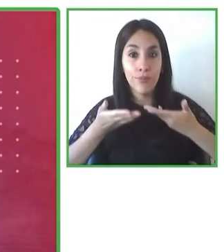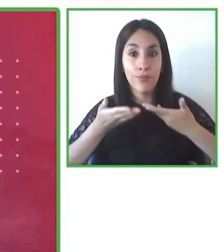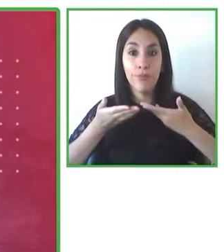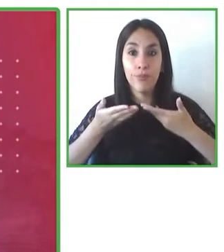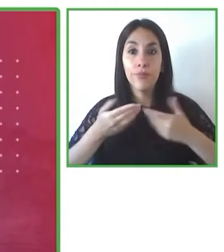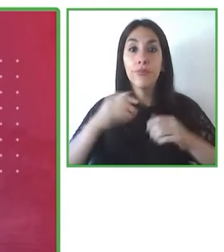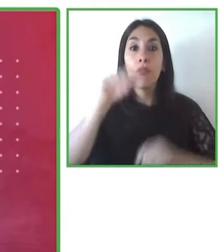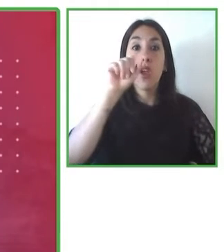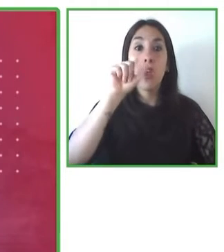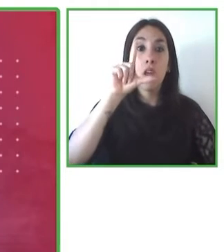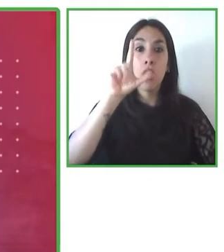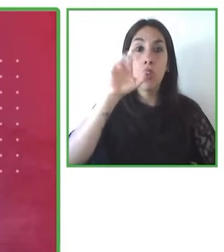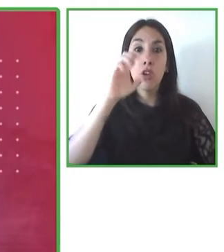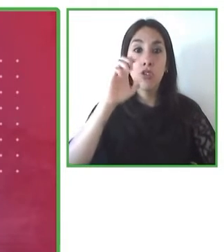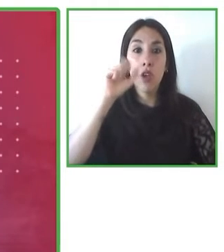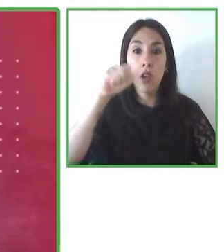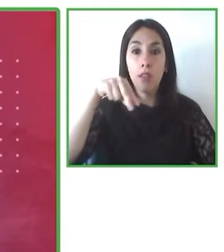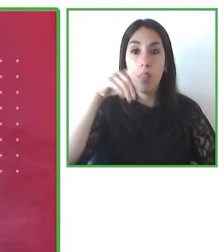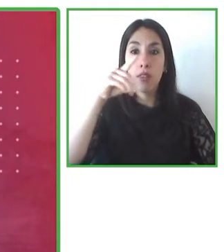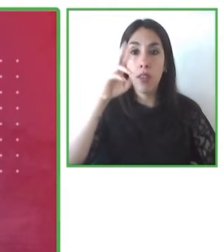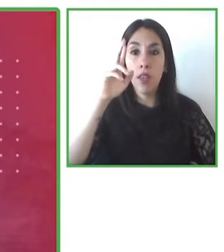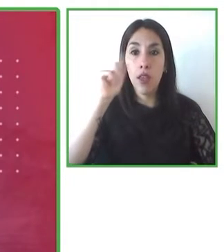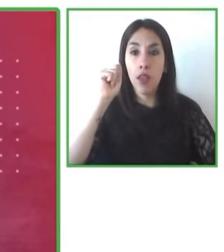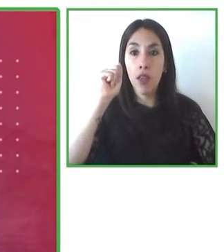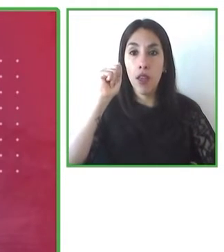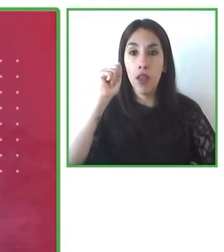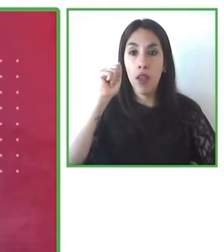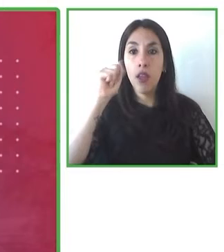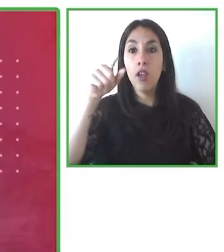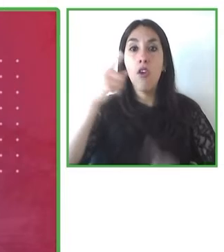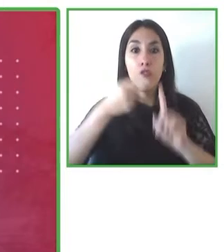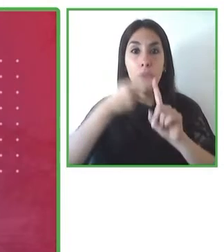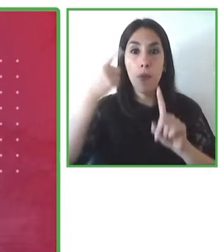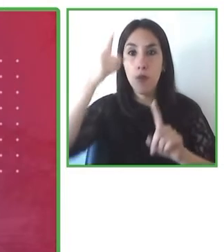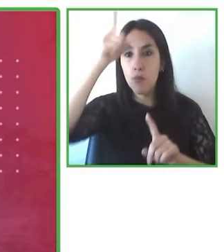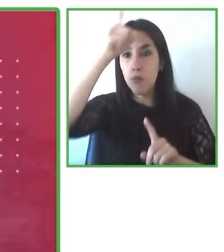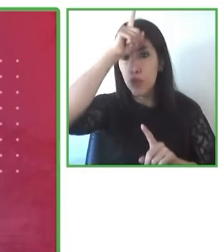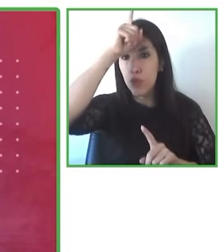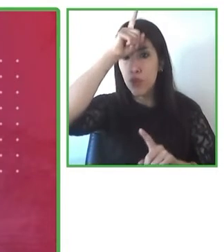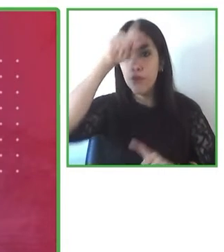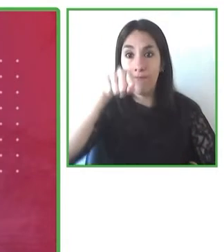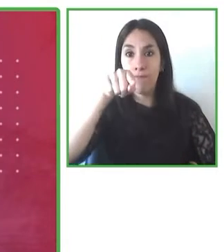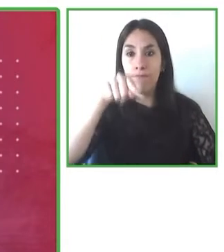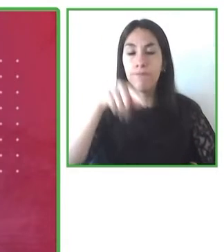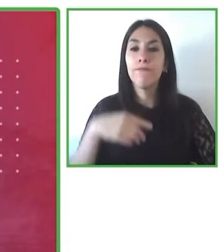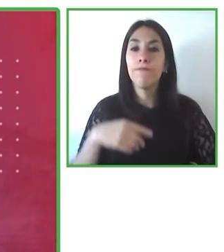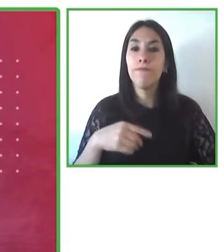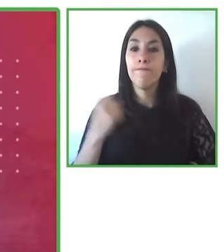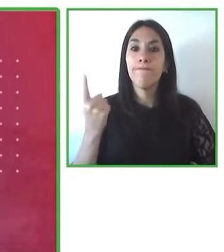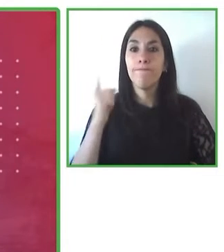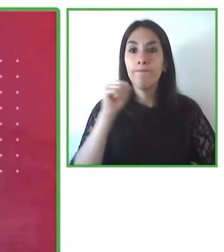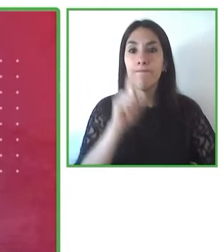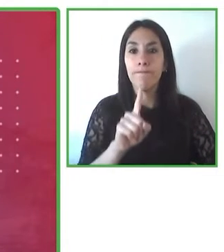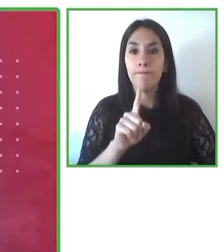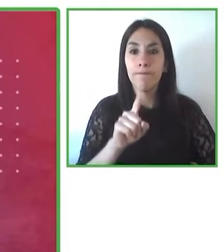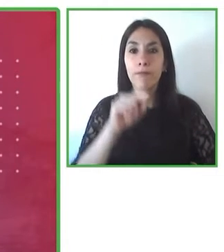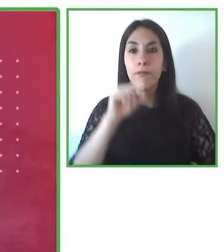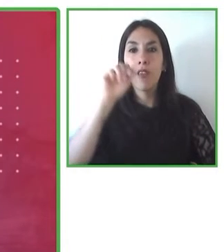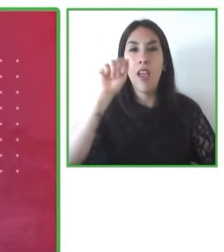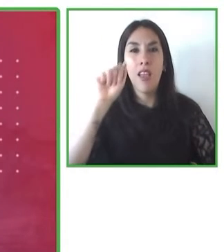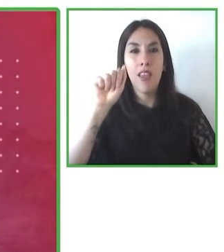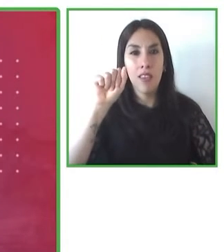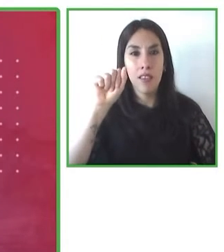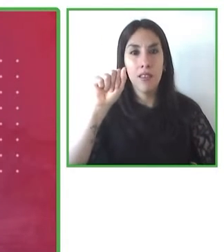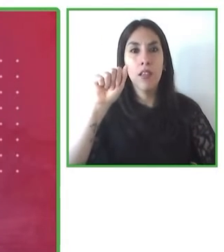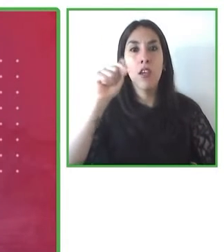quien es alemana y forma parte de ATOS, Francia, desde 2018 como consultora,